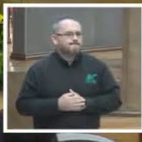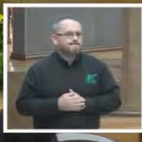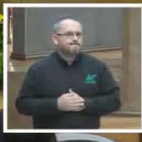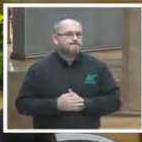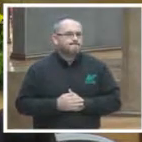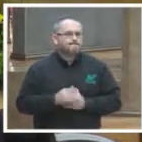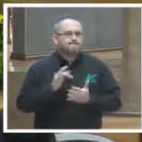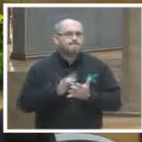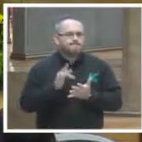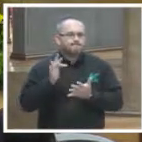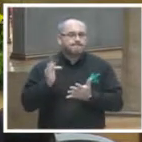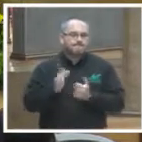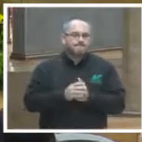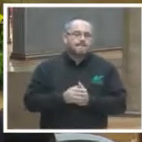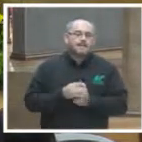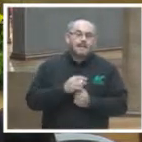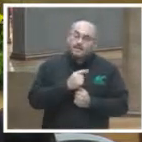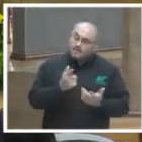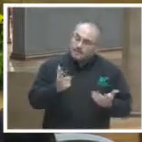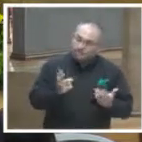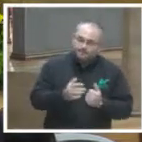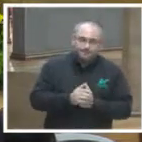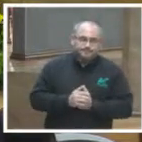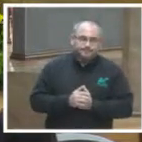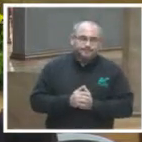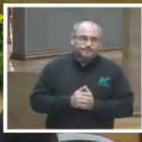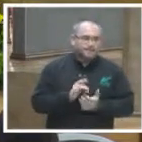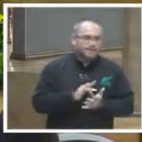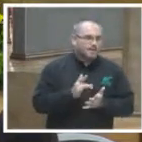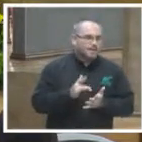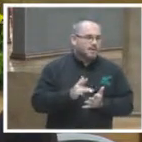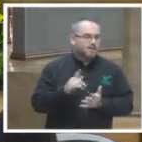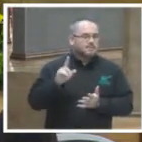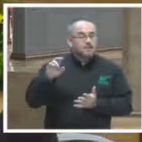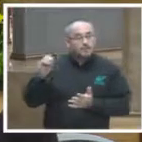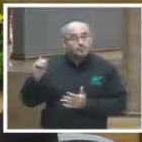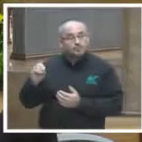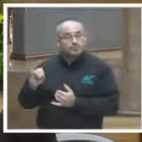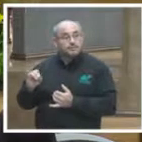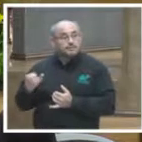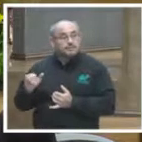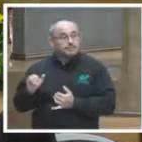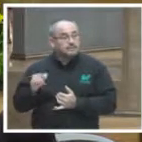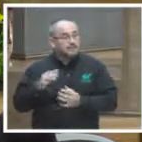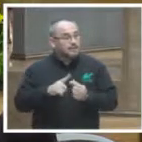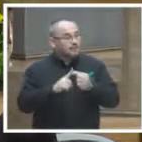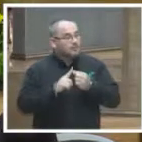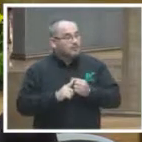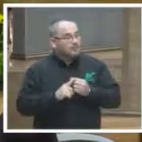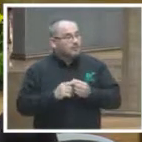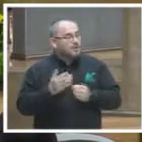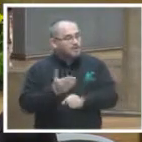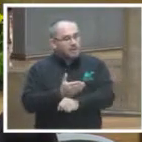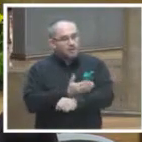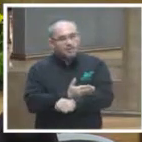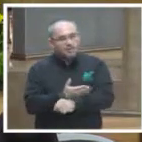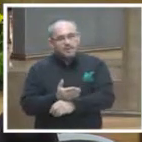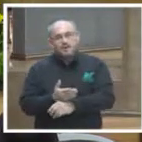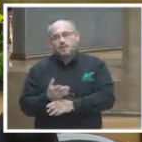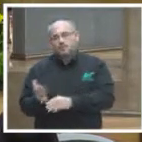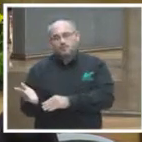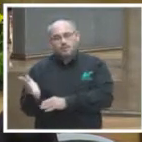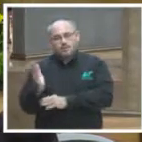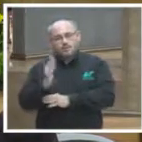gracias y gracias a lucy que nos presentó y nos ha acompañado durante todo el evento